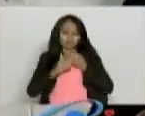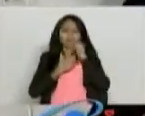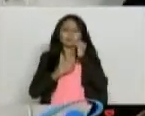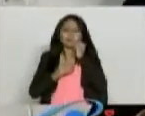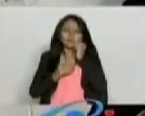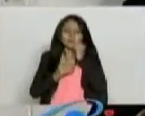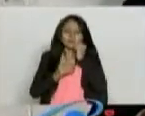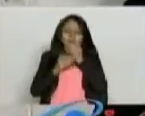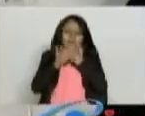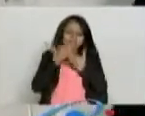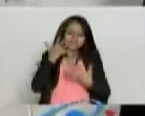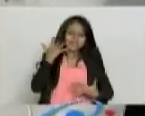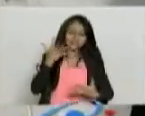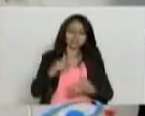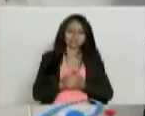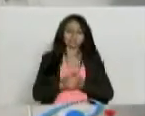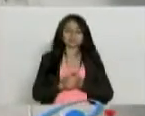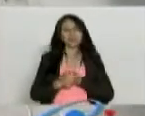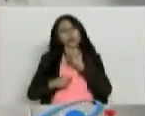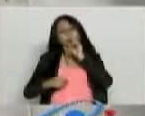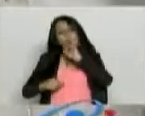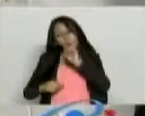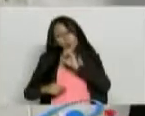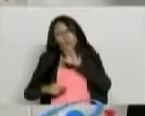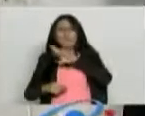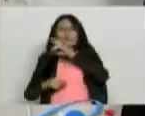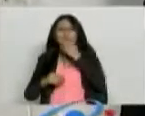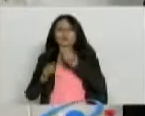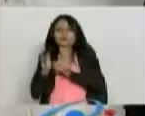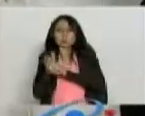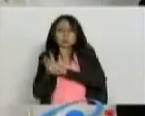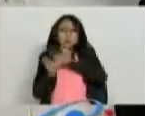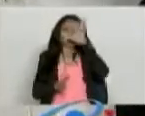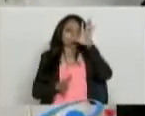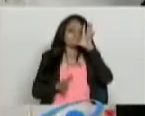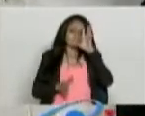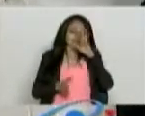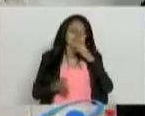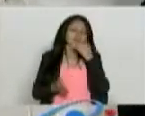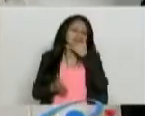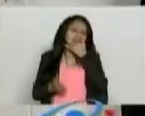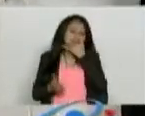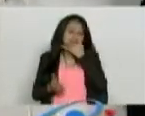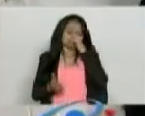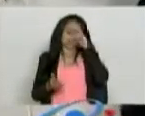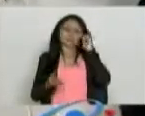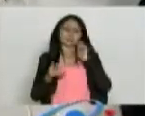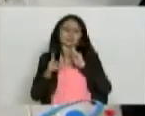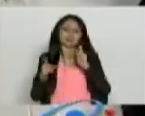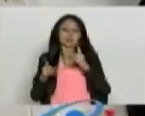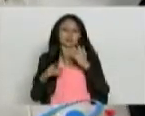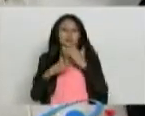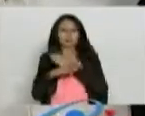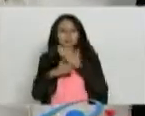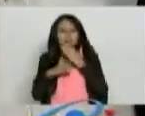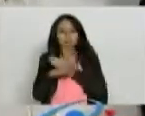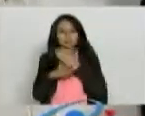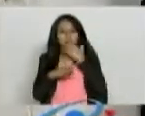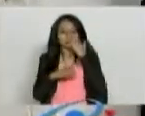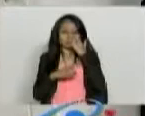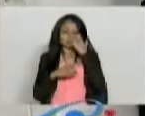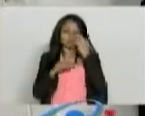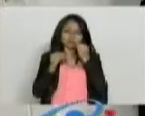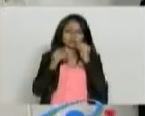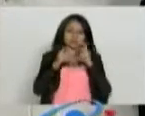abundante. Y otros es que las tienen muy altas. Generalmente, las personas tienen problemas porque las tienen muy